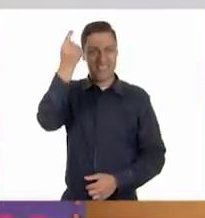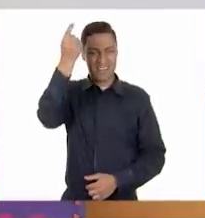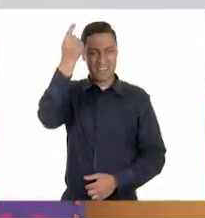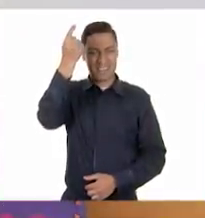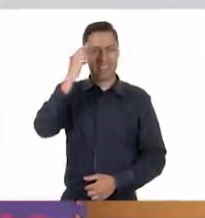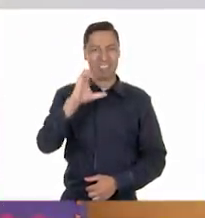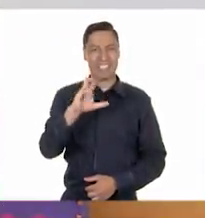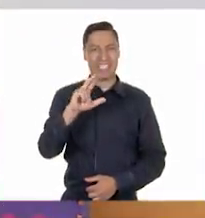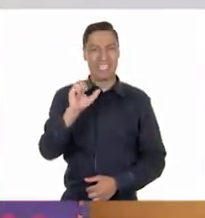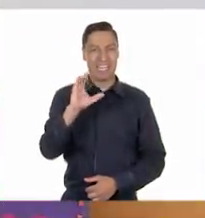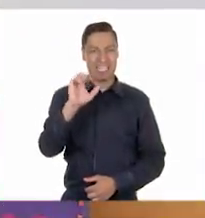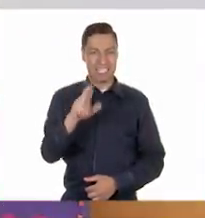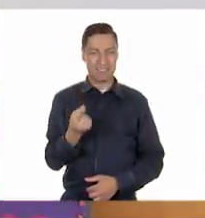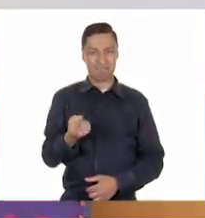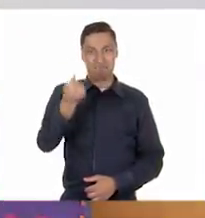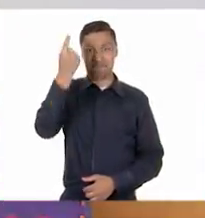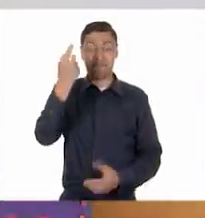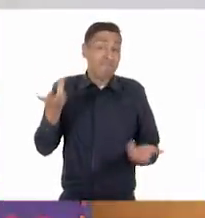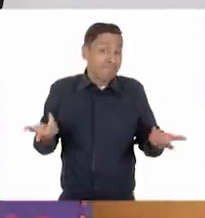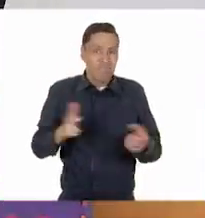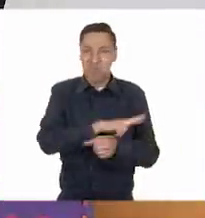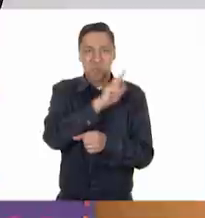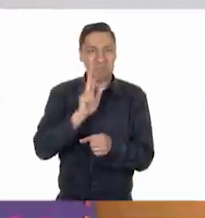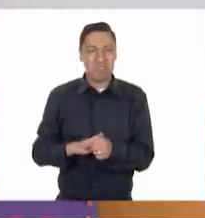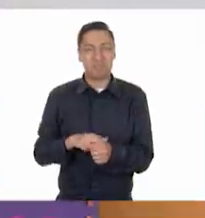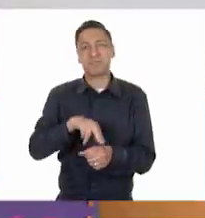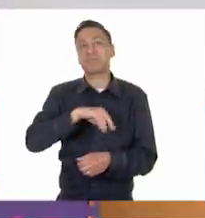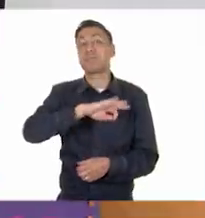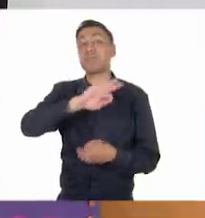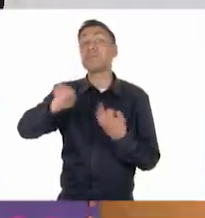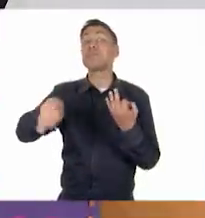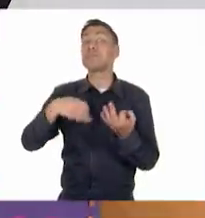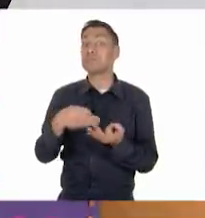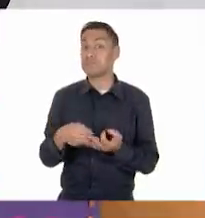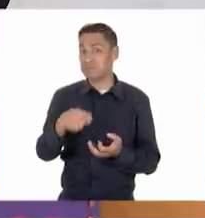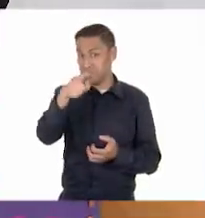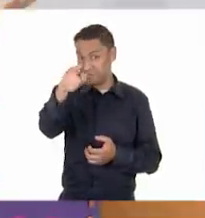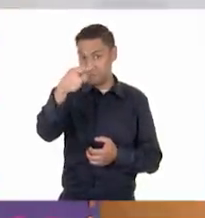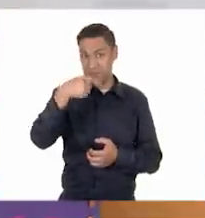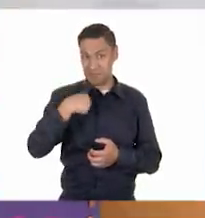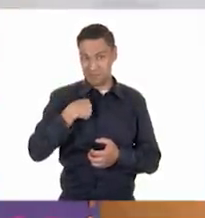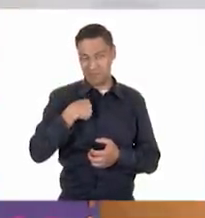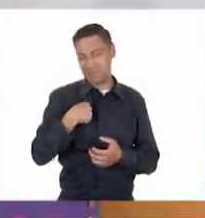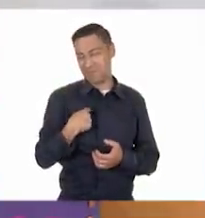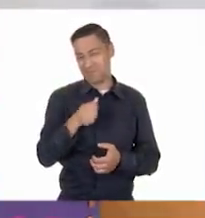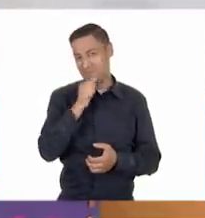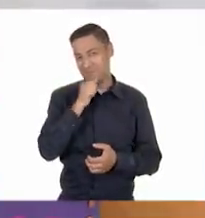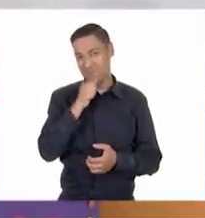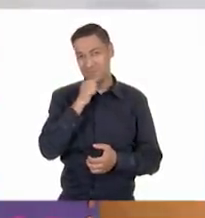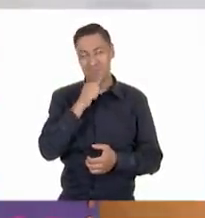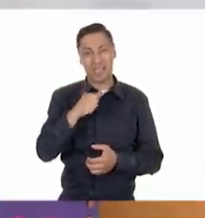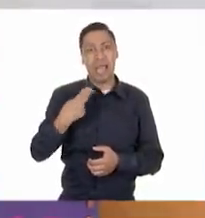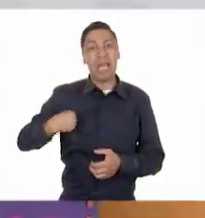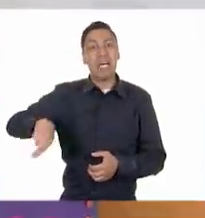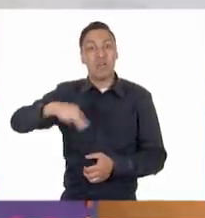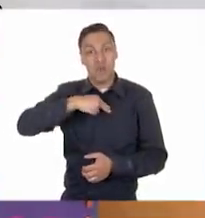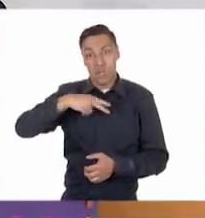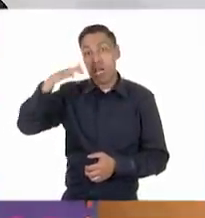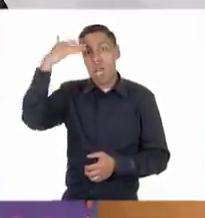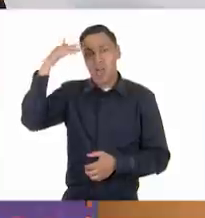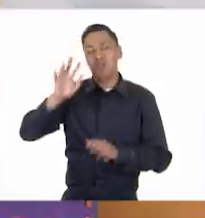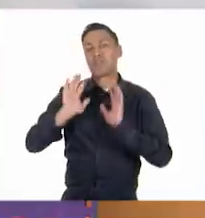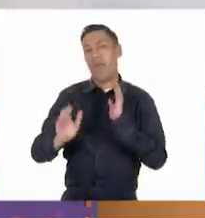en crecimiento los niños y niñas. Nosotros, como ya somos adultos, ya dejamos de crecer. Pero ustedes tomen las recomendaciones